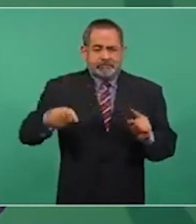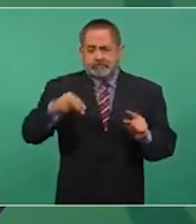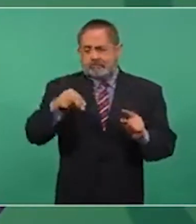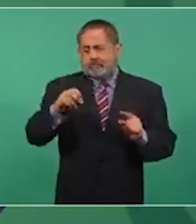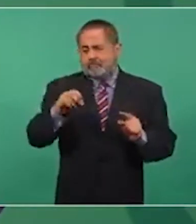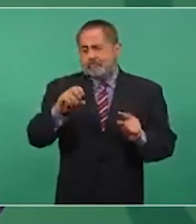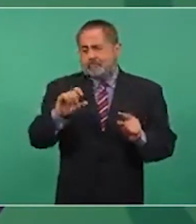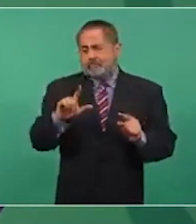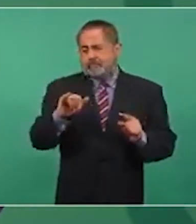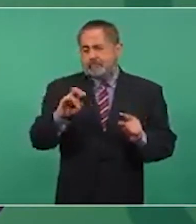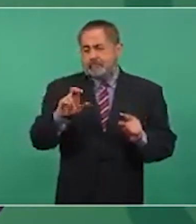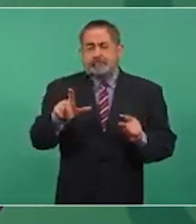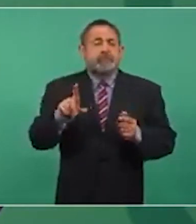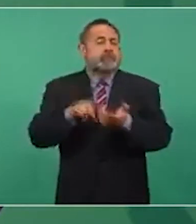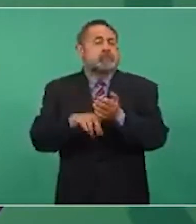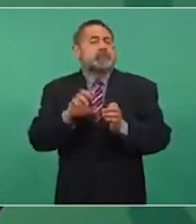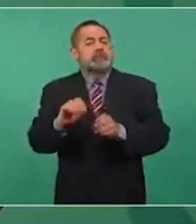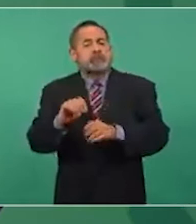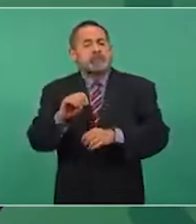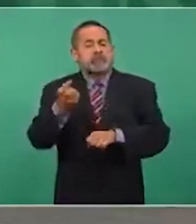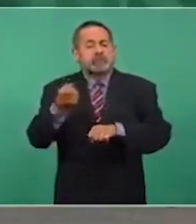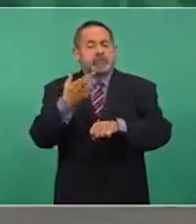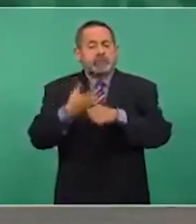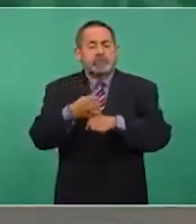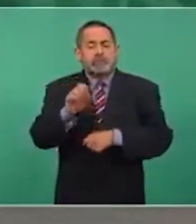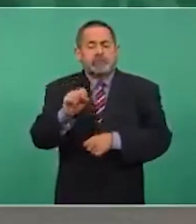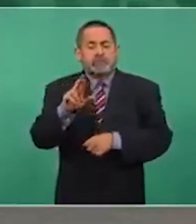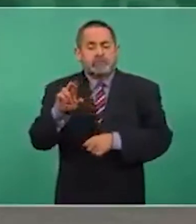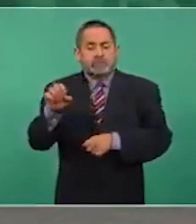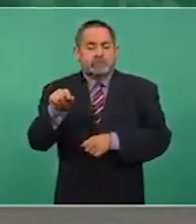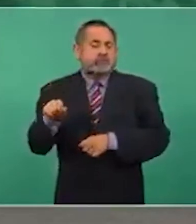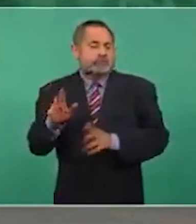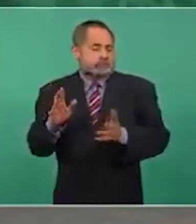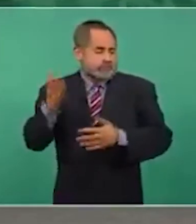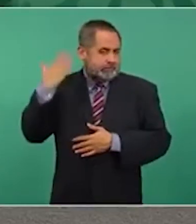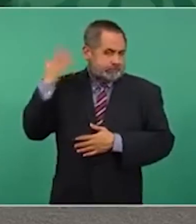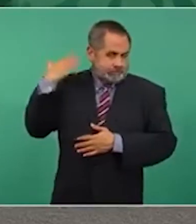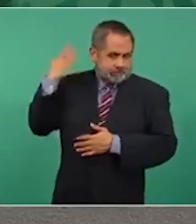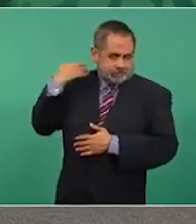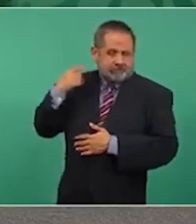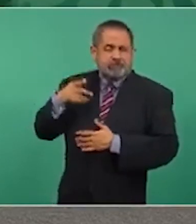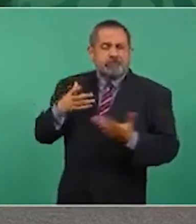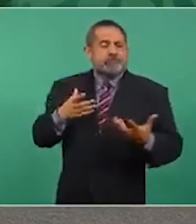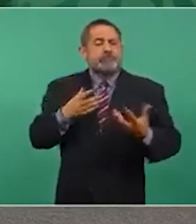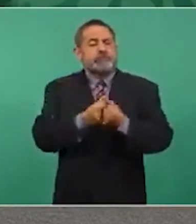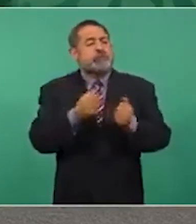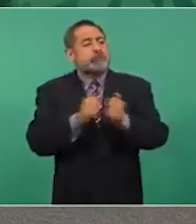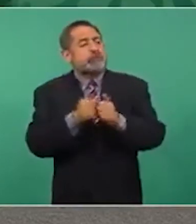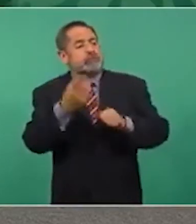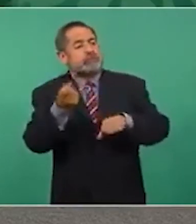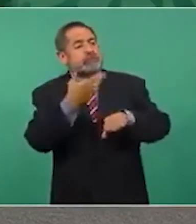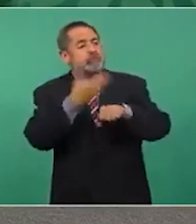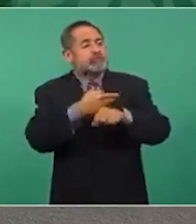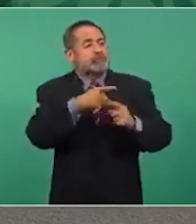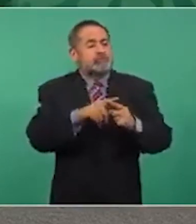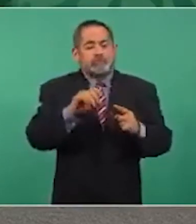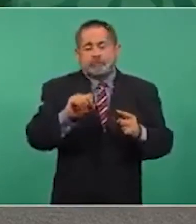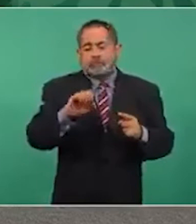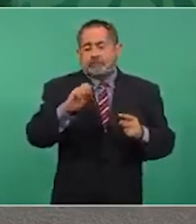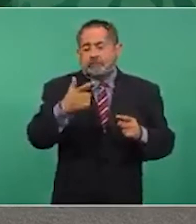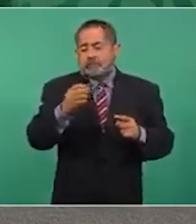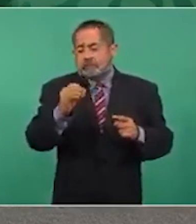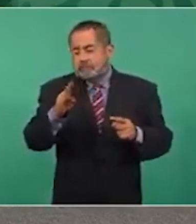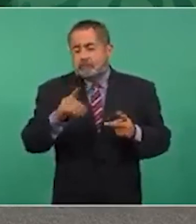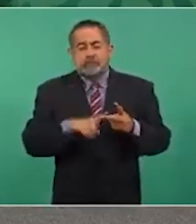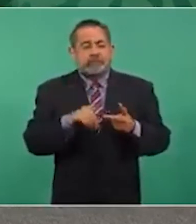secretarios de Relaciones Exteriores con los secretarios de gobernación, de